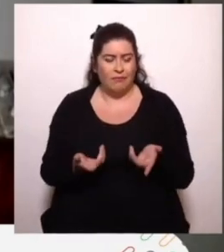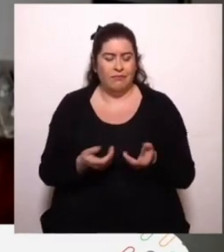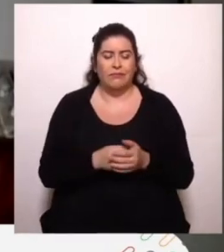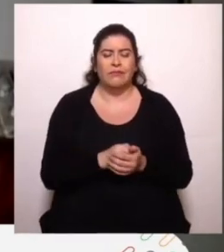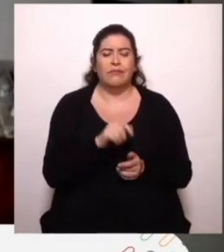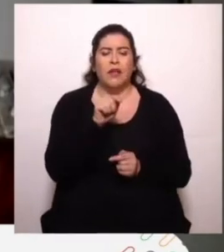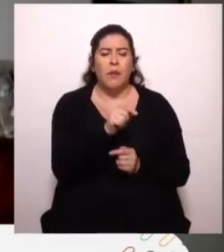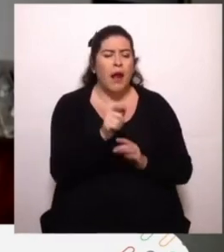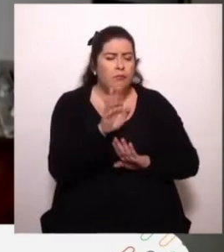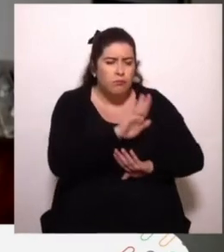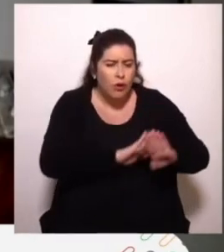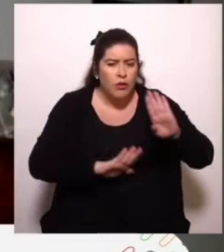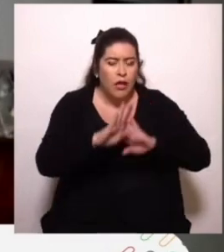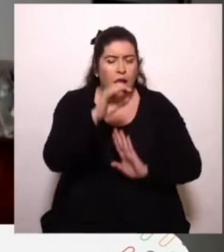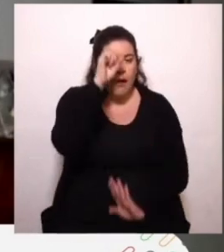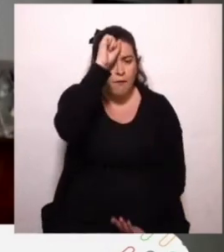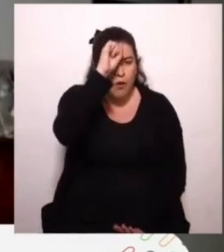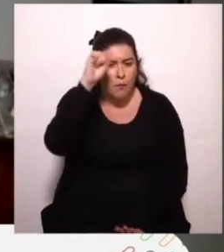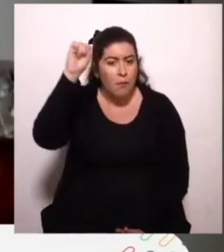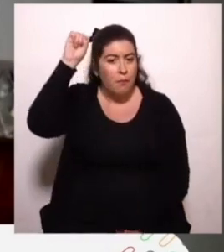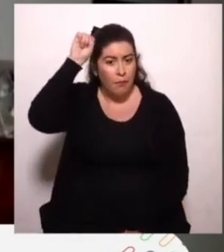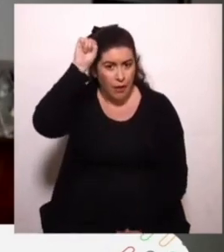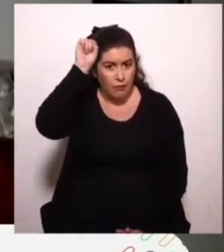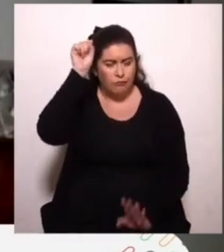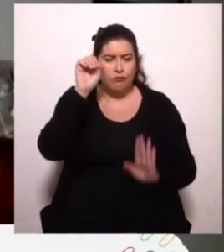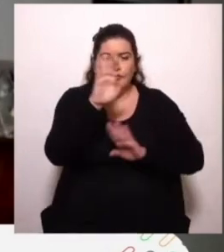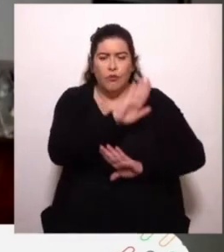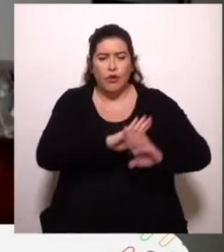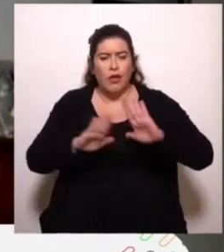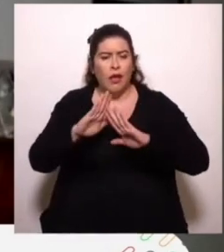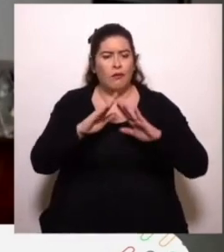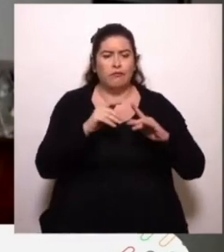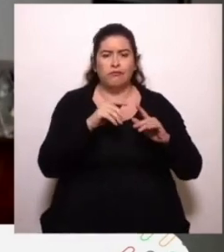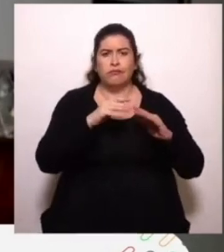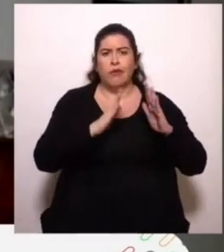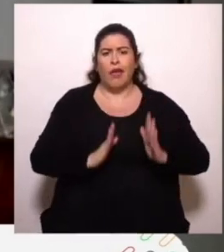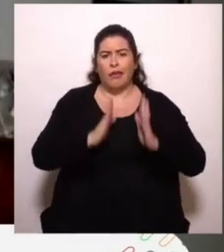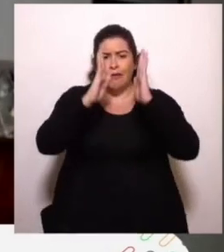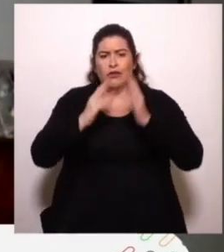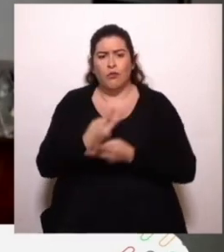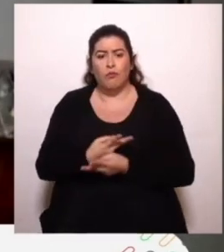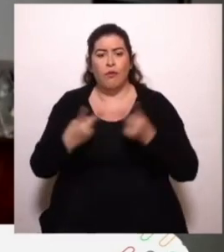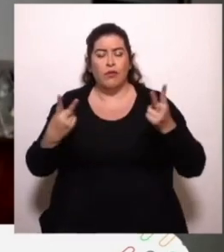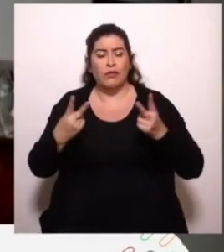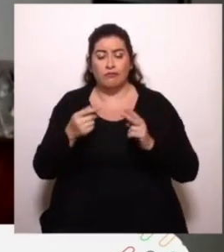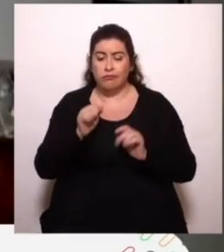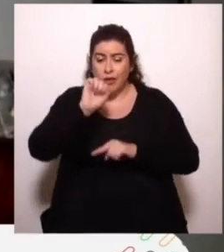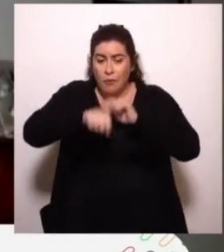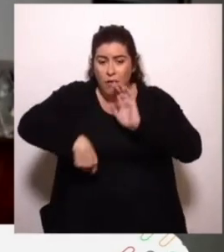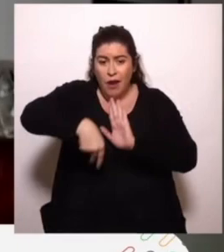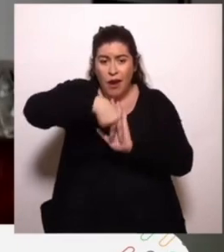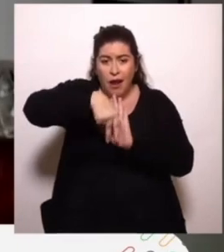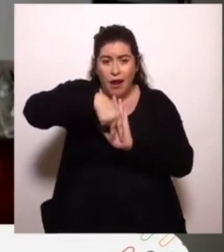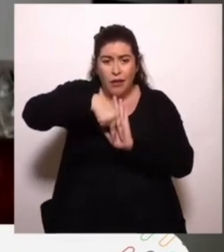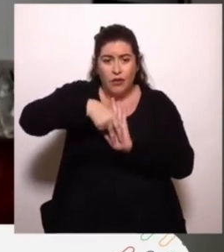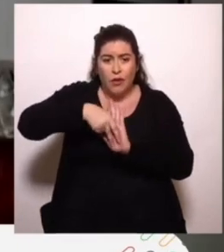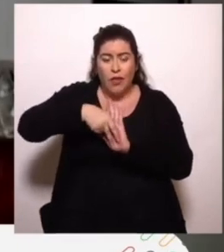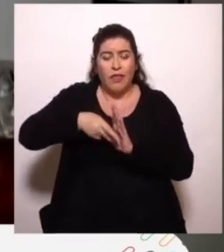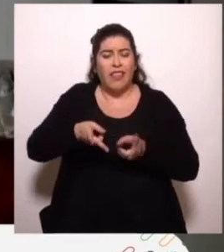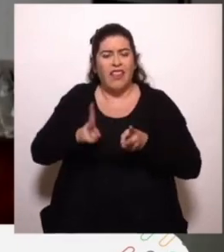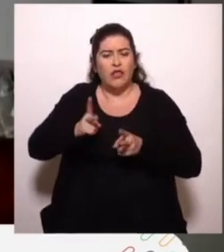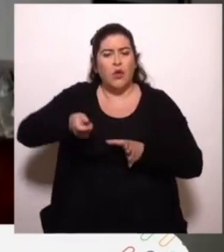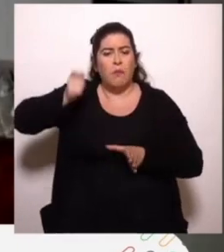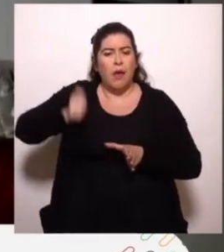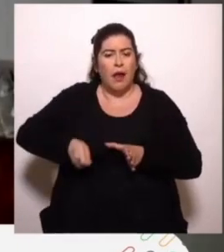de proteger a bomberos, con la fachada de proteger bienes públicos, se aprobaron normas de derecho penal del enemigo en